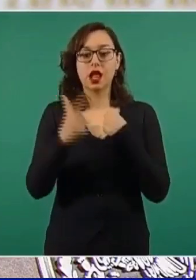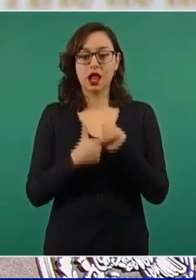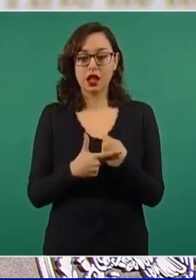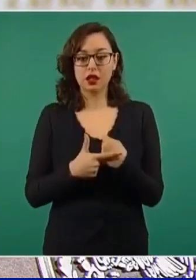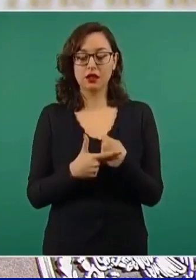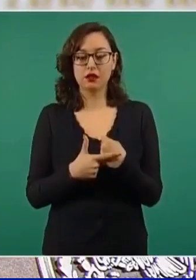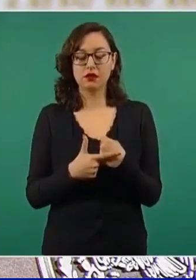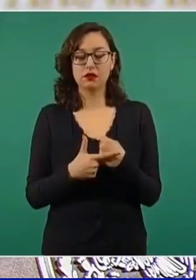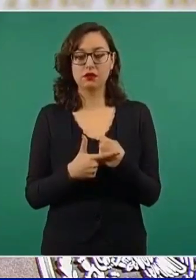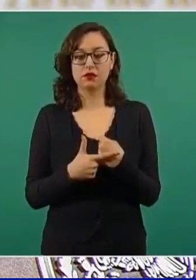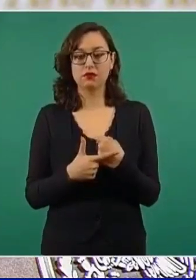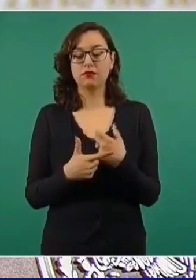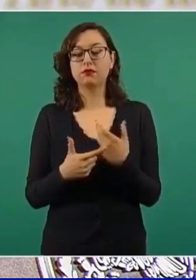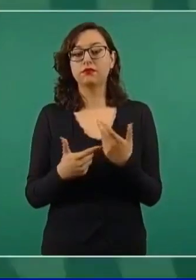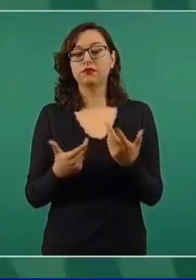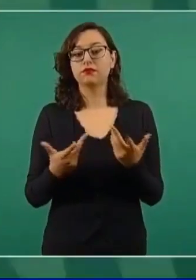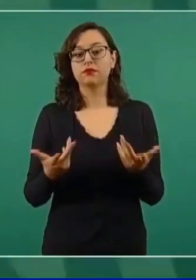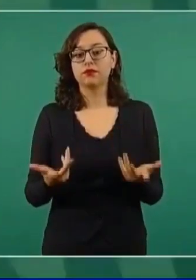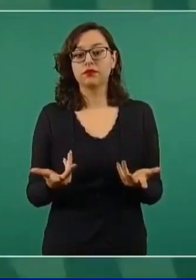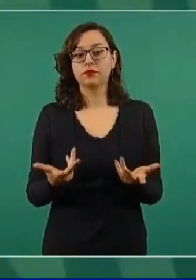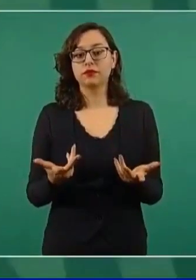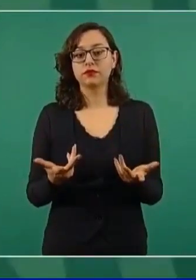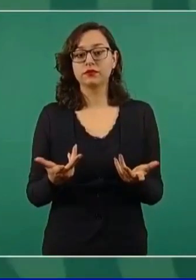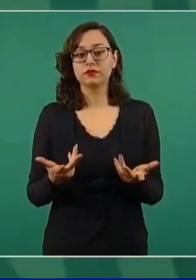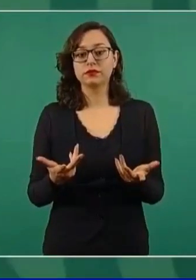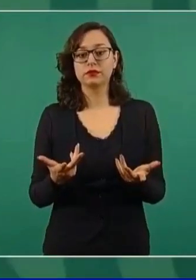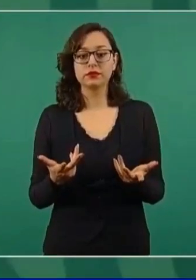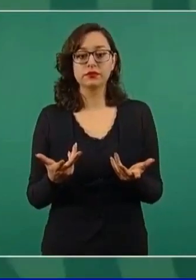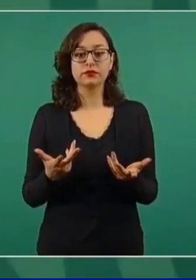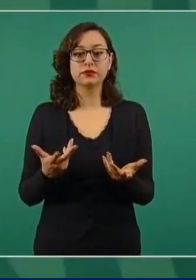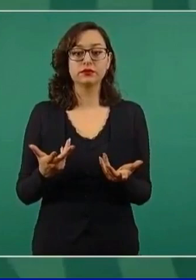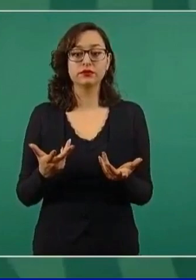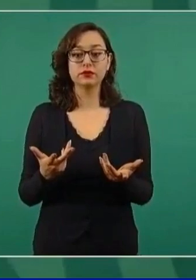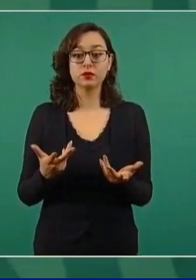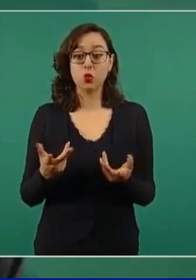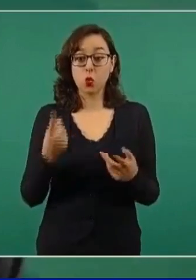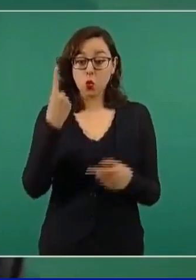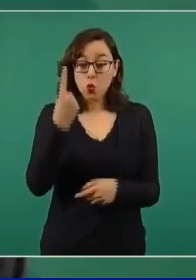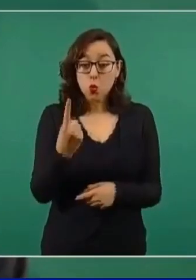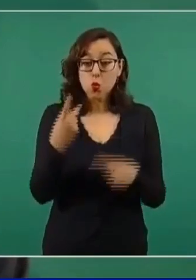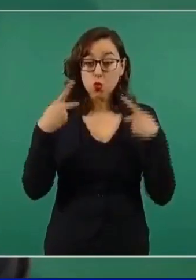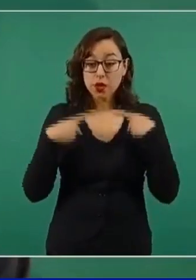nadie puede ser tan malo,